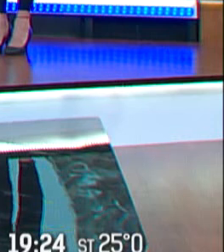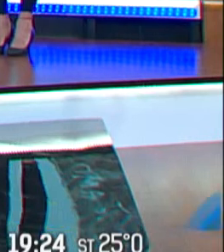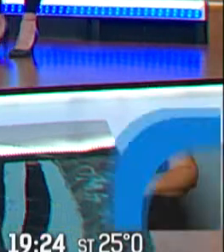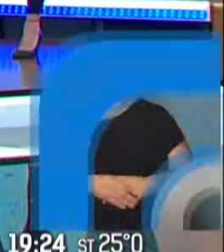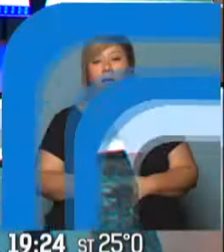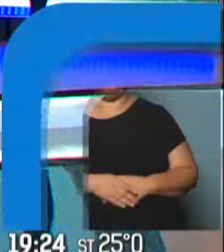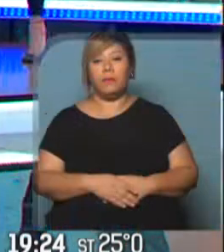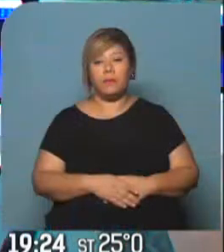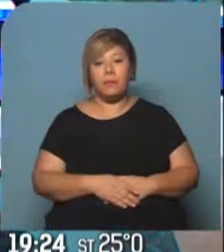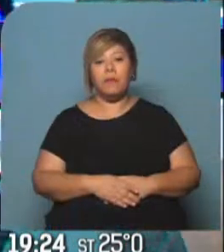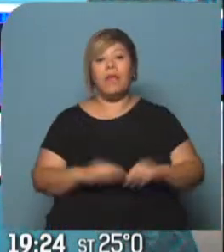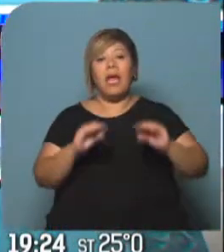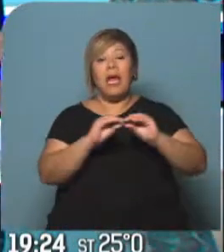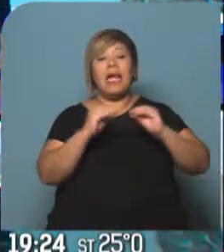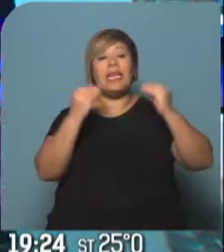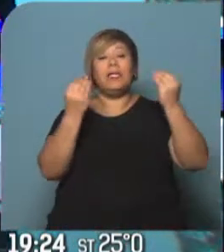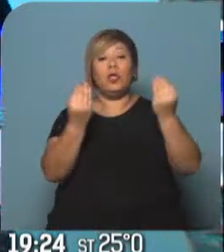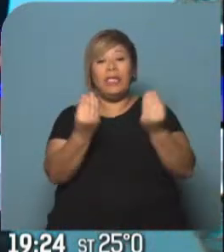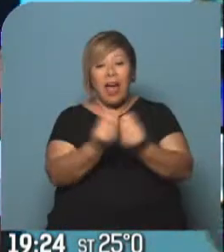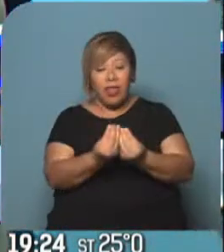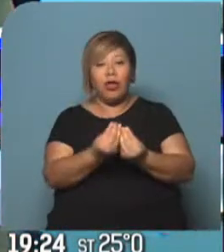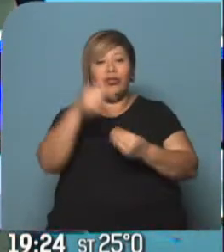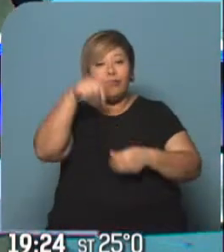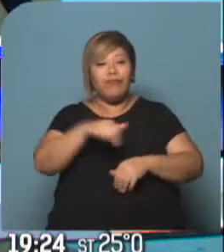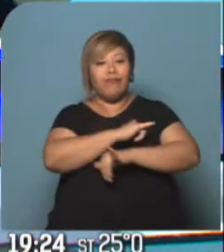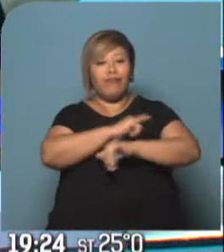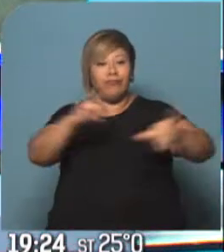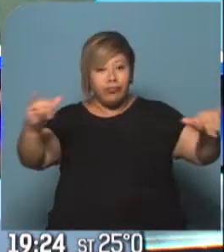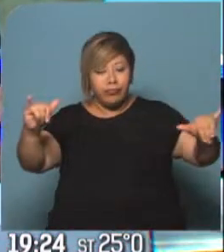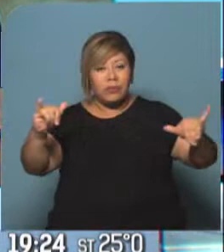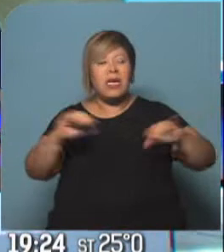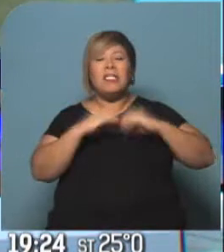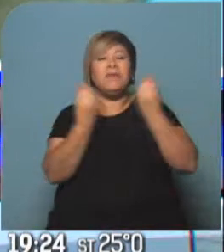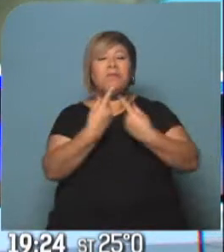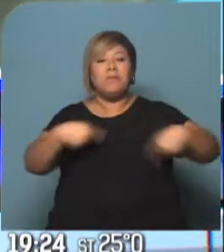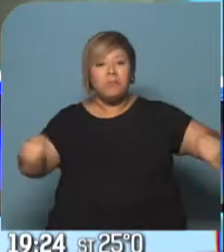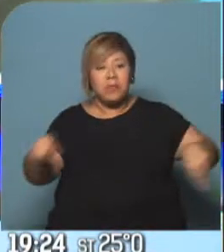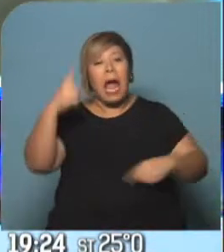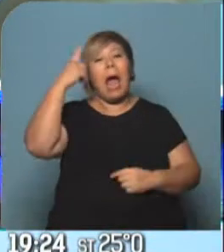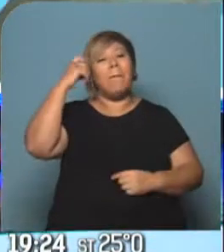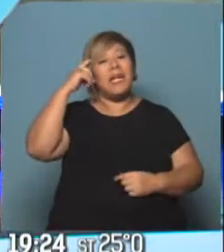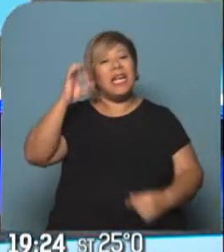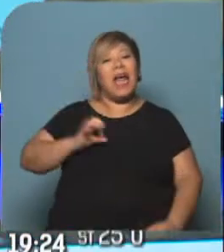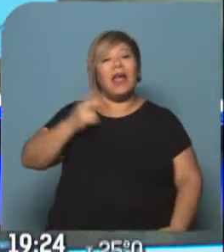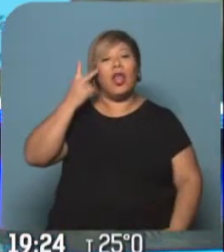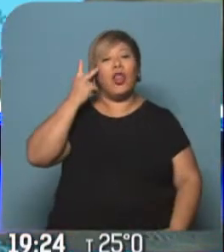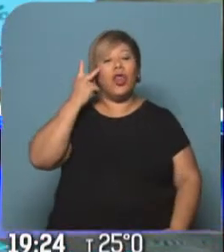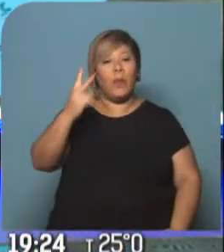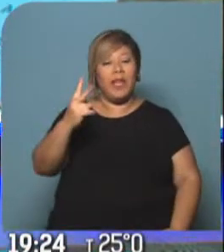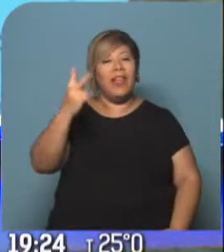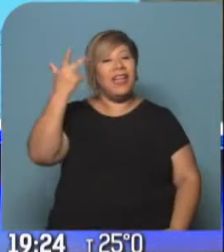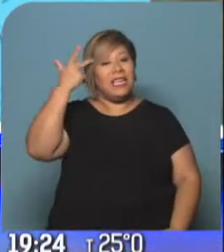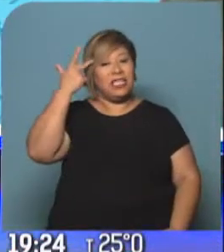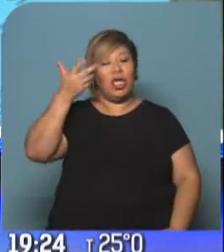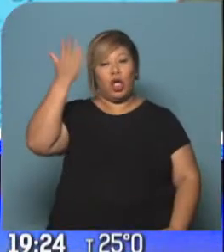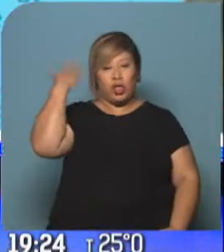Se conocieron los resultados de Aprender 2018, una nueva edición de una evaluación que se realizó para saber cuál es el nivel de los alumnos. Primero